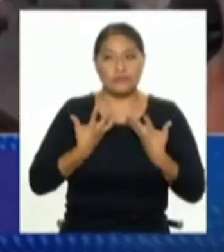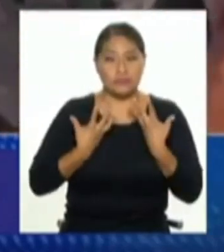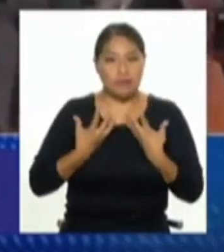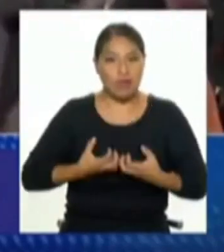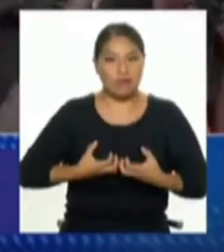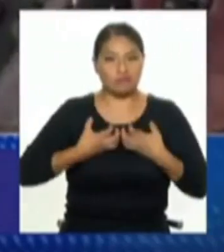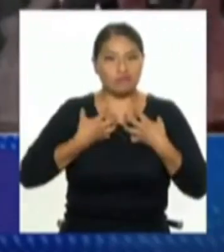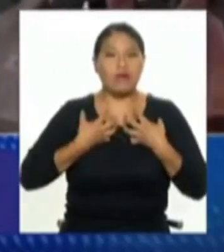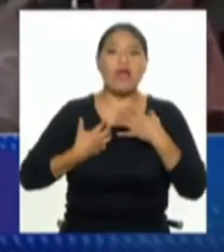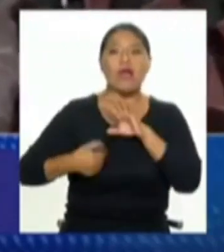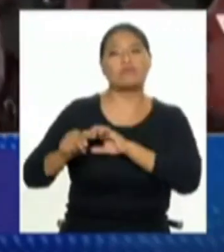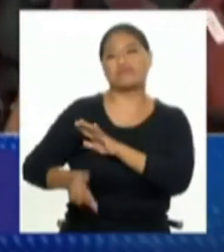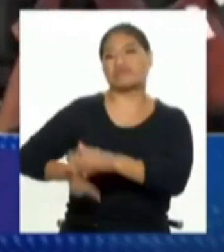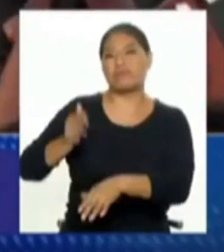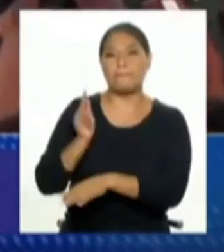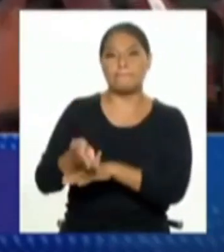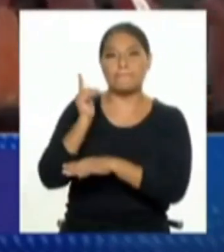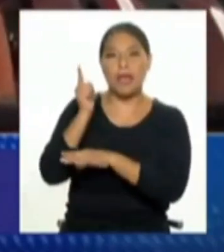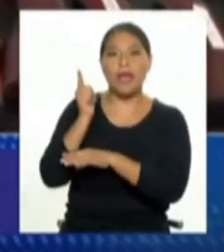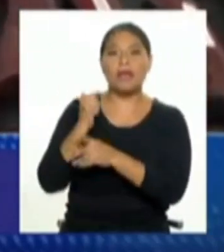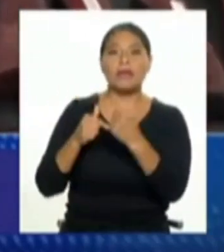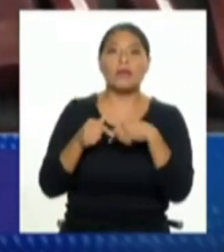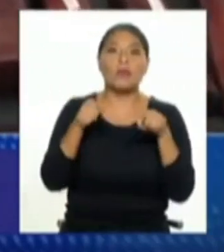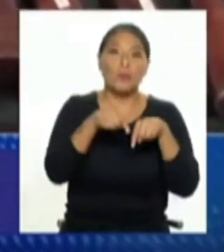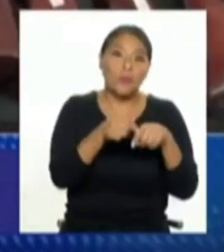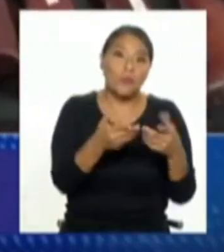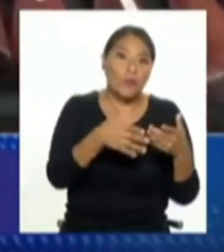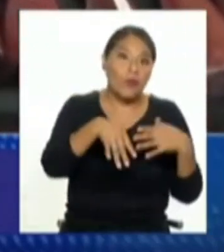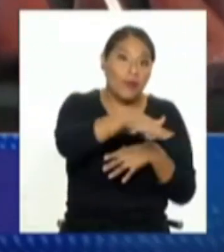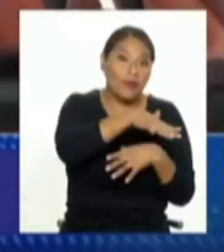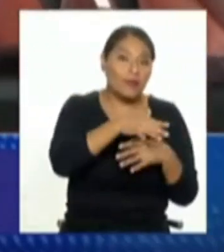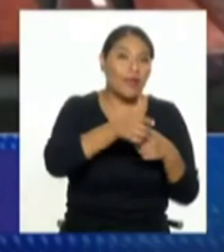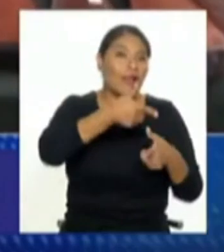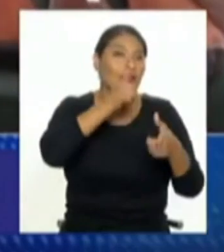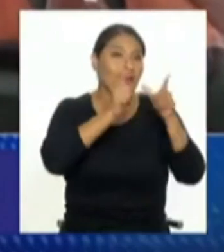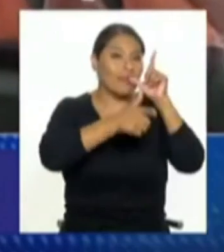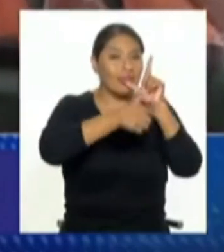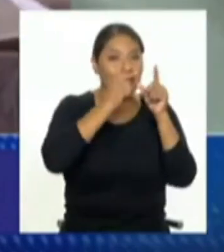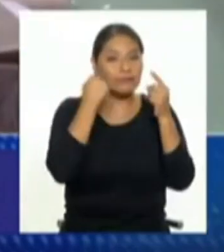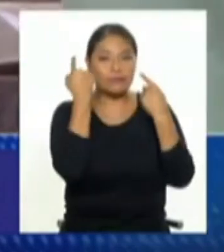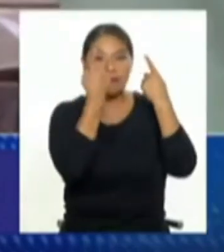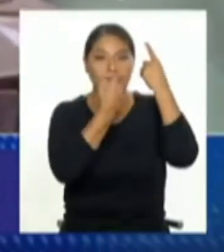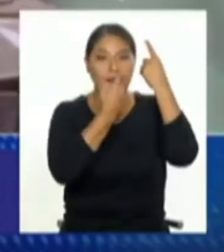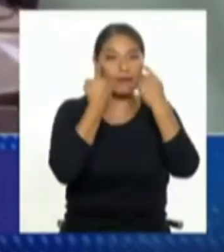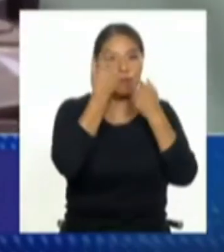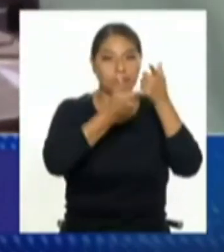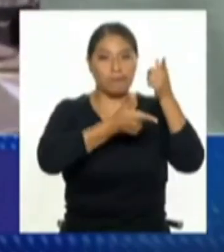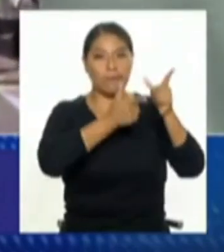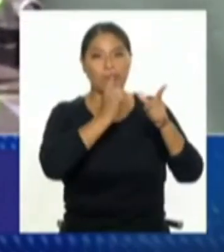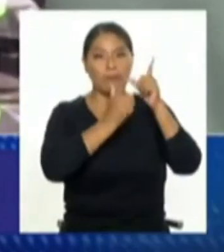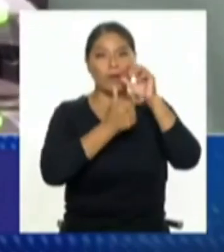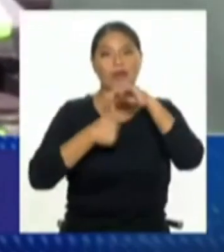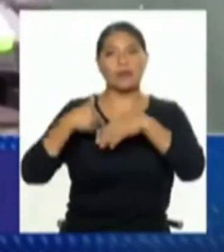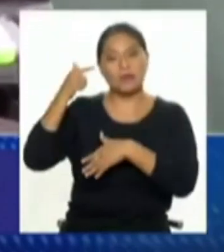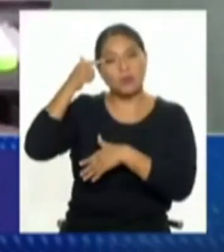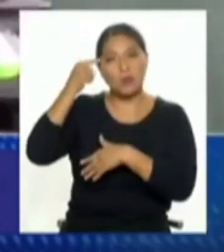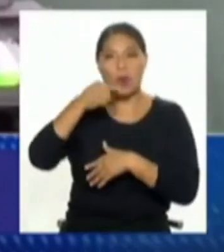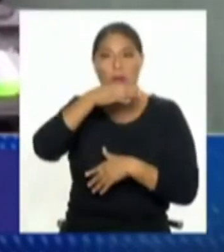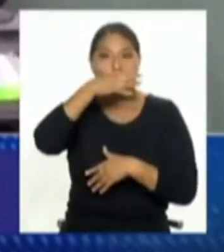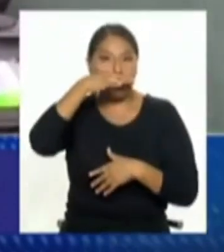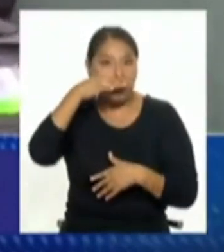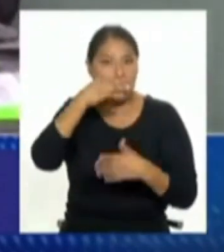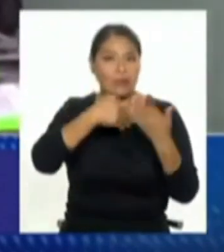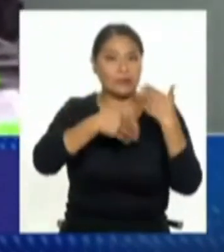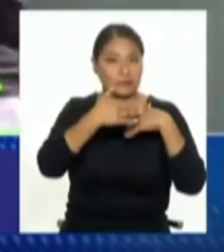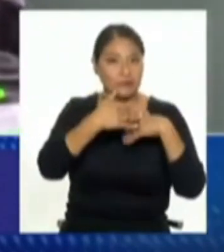Somos un país que lamentablemente abusa mucho el alcohol y hay un incremento del uso o consumo excesivo de alcohol y otras drogas post